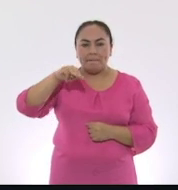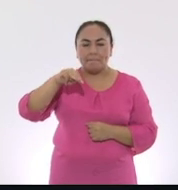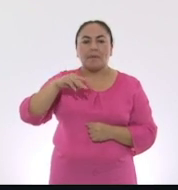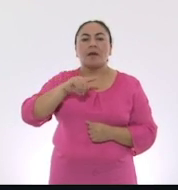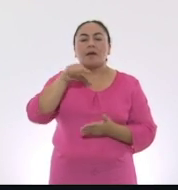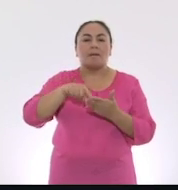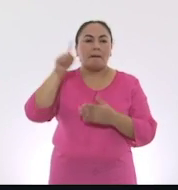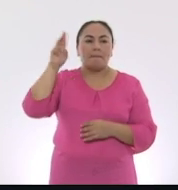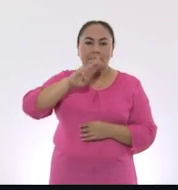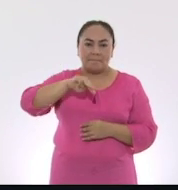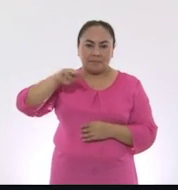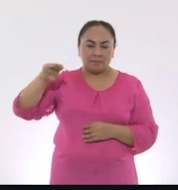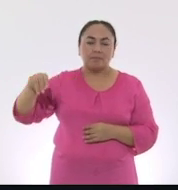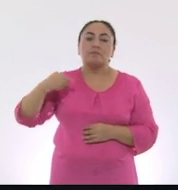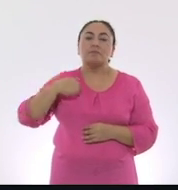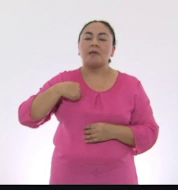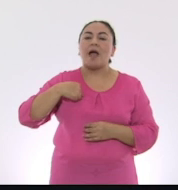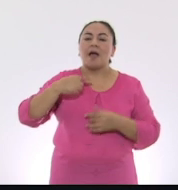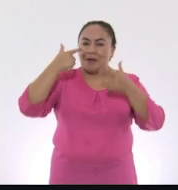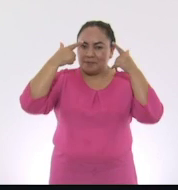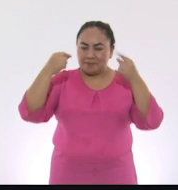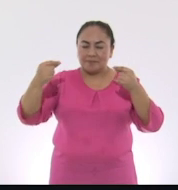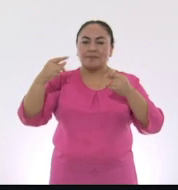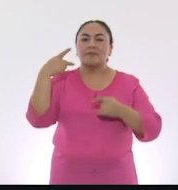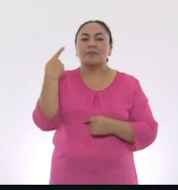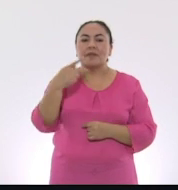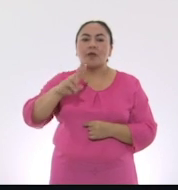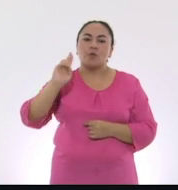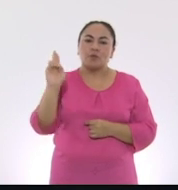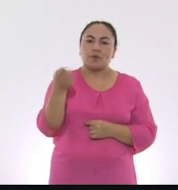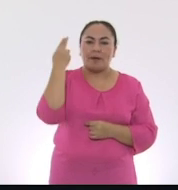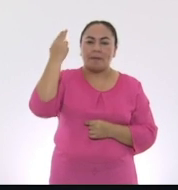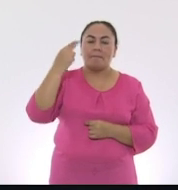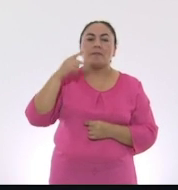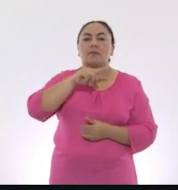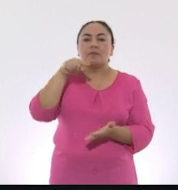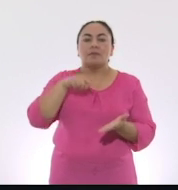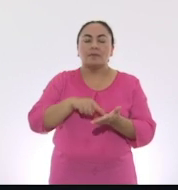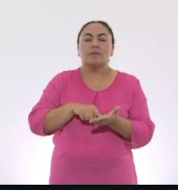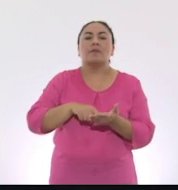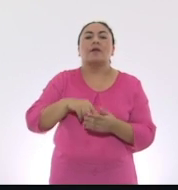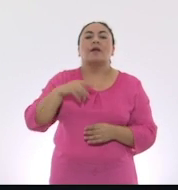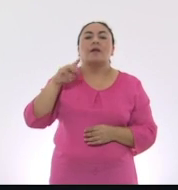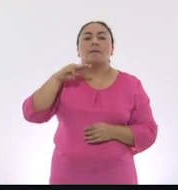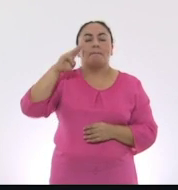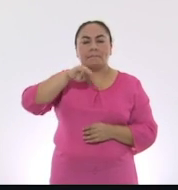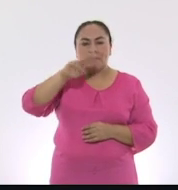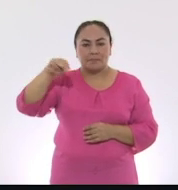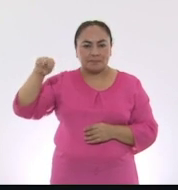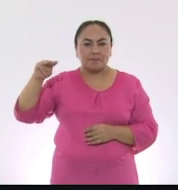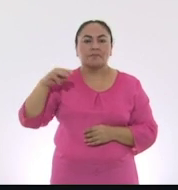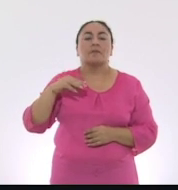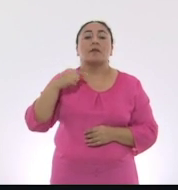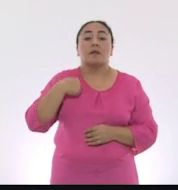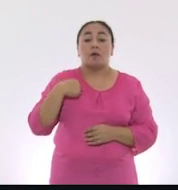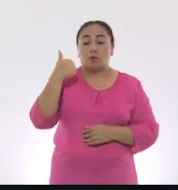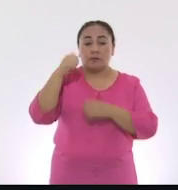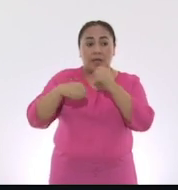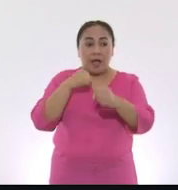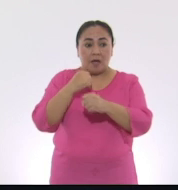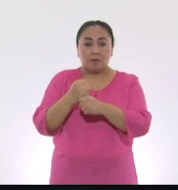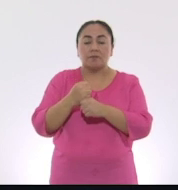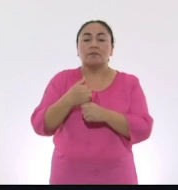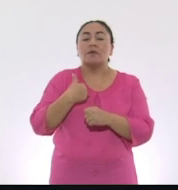egresado de la Facultad Popular de Bellas Artes de la Universidad Michoacana de San Nicolás de Hidalgo. Llevo 11 años tocando el Fagot